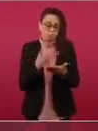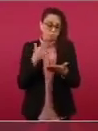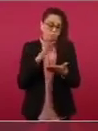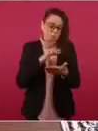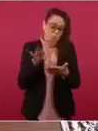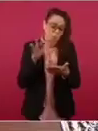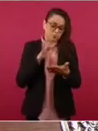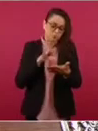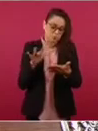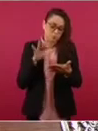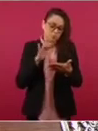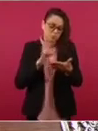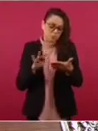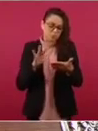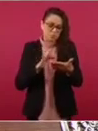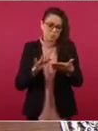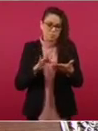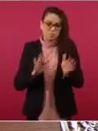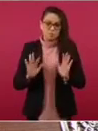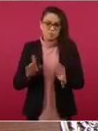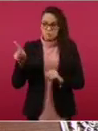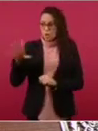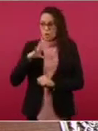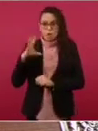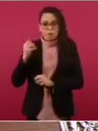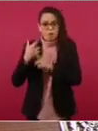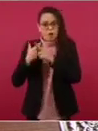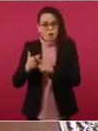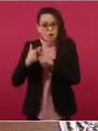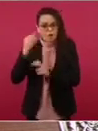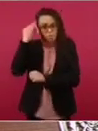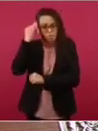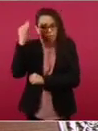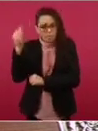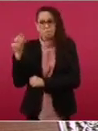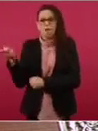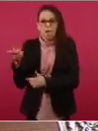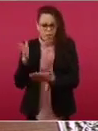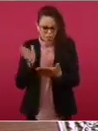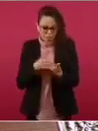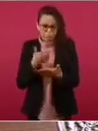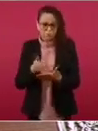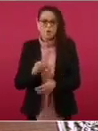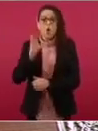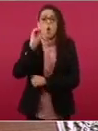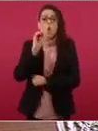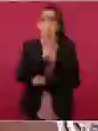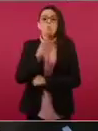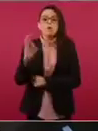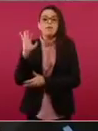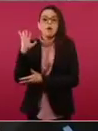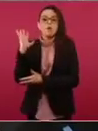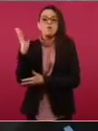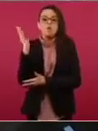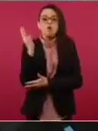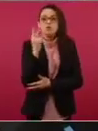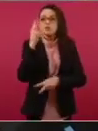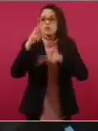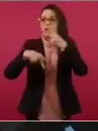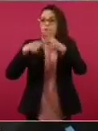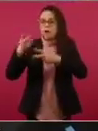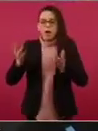tiene tiempo disponible, o ir al bosque, o sembrar árboles,